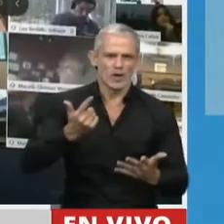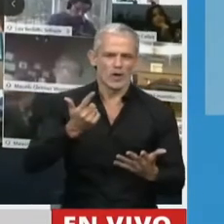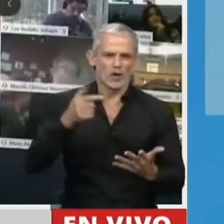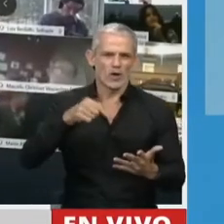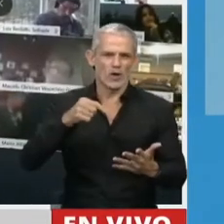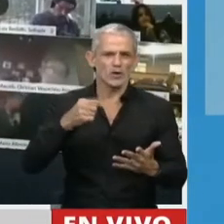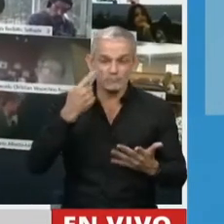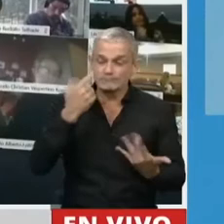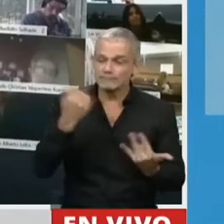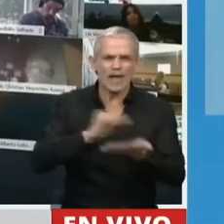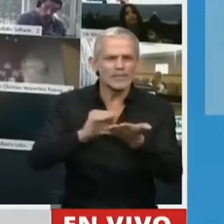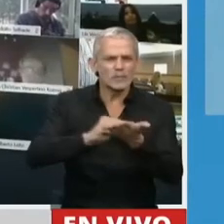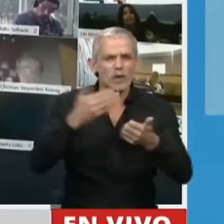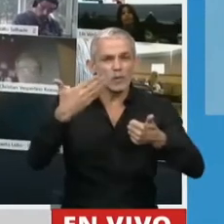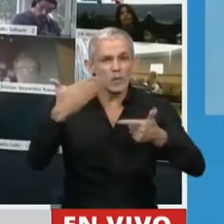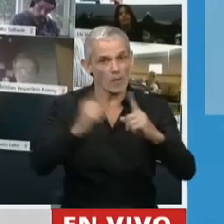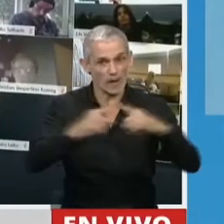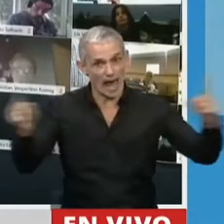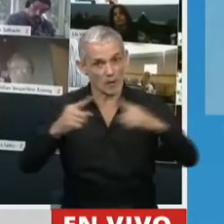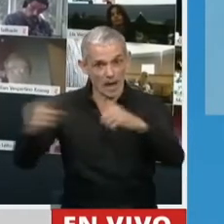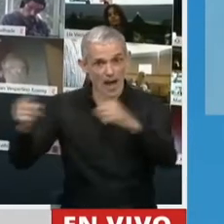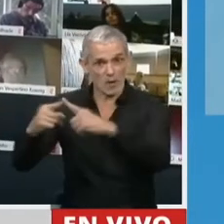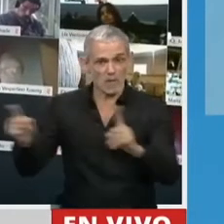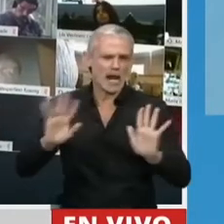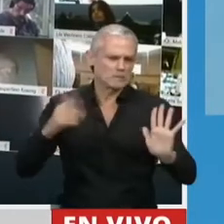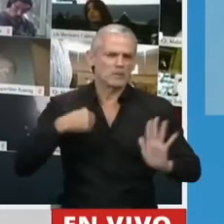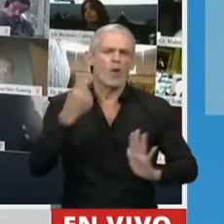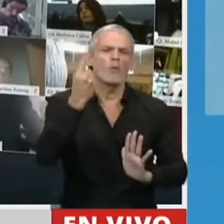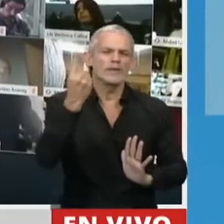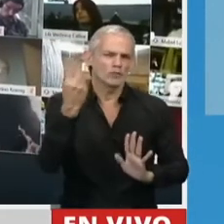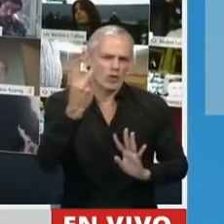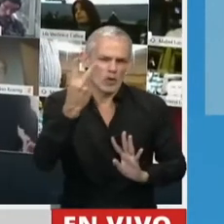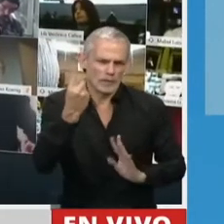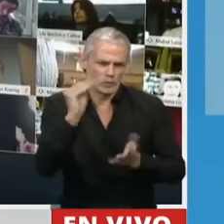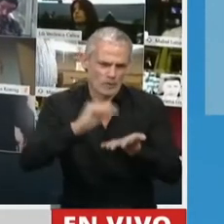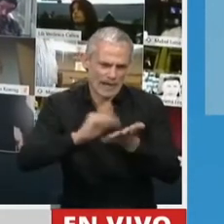he escuchado algunas alocuciones más largas, pero creo que son un minuto o dos, presidente.